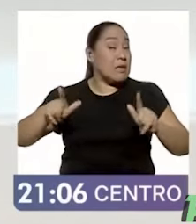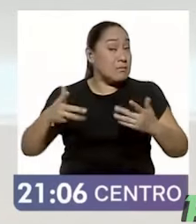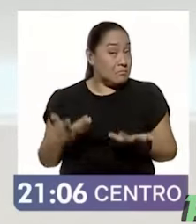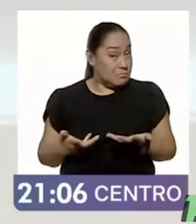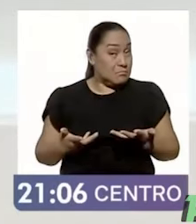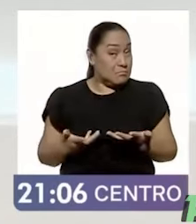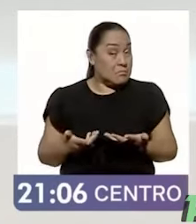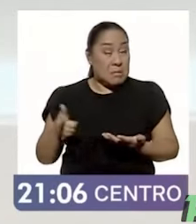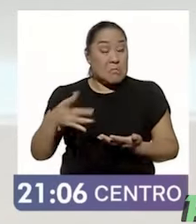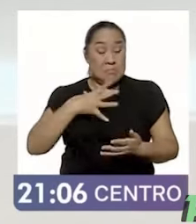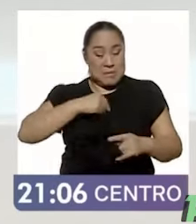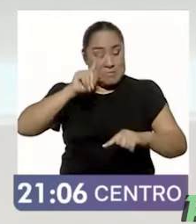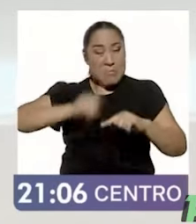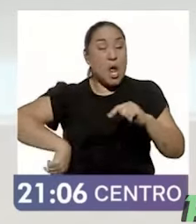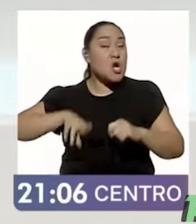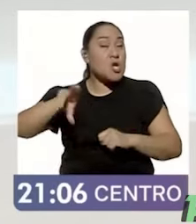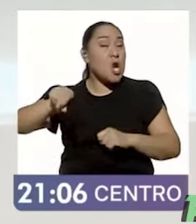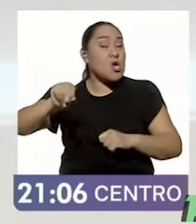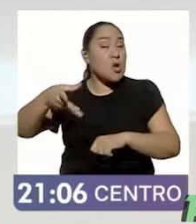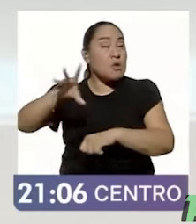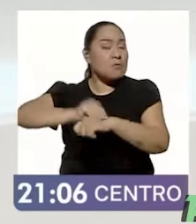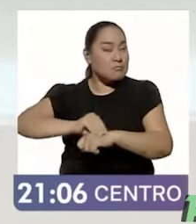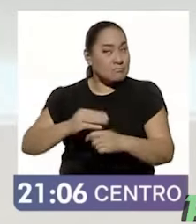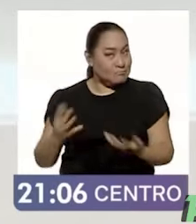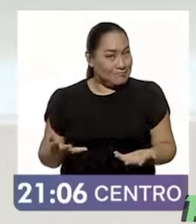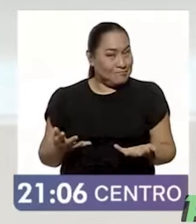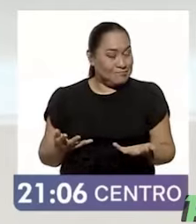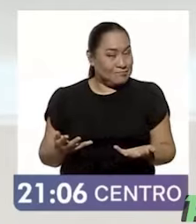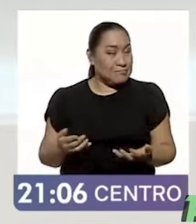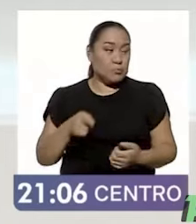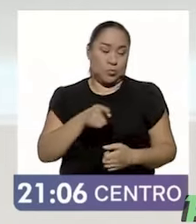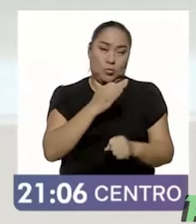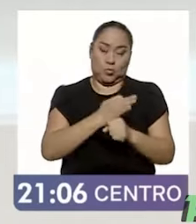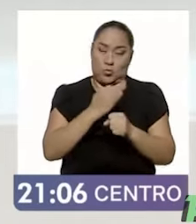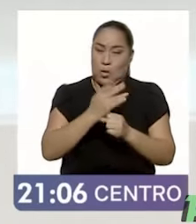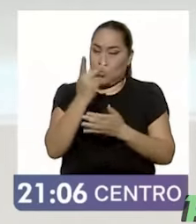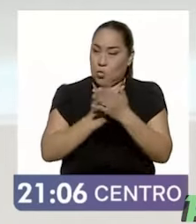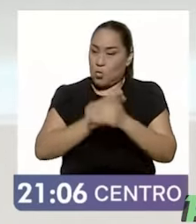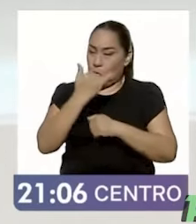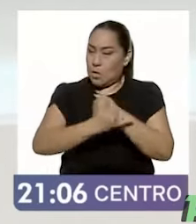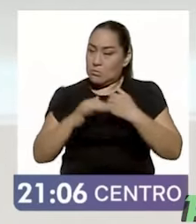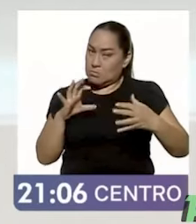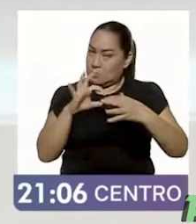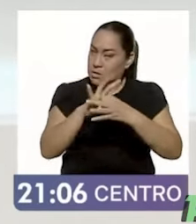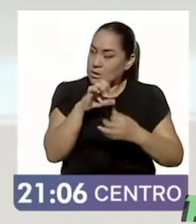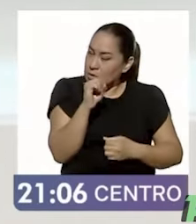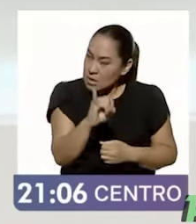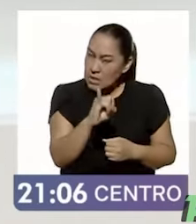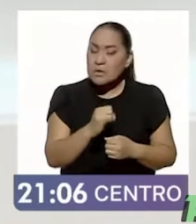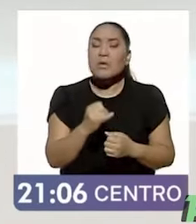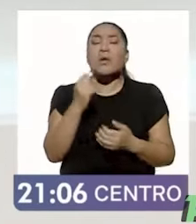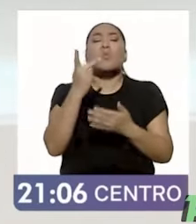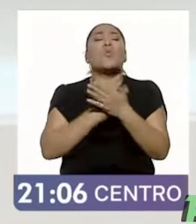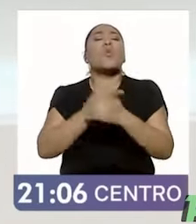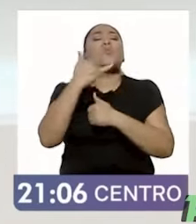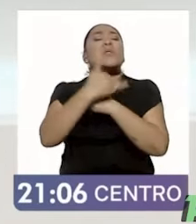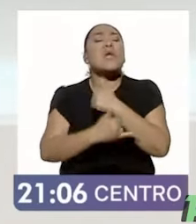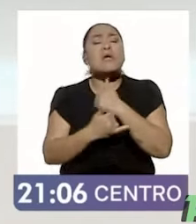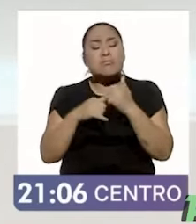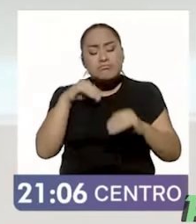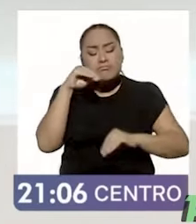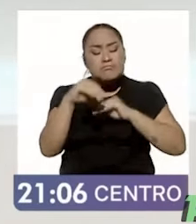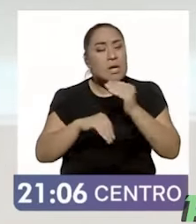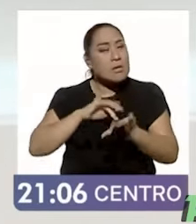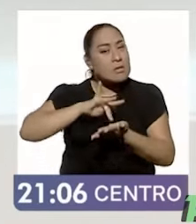Que se opuso a la boda. mujer de la mano de un proyecto determinado. Que el proyecto es construido por el feminismo.